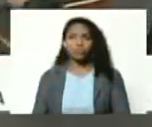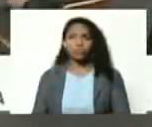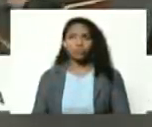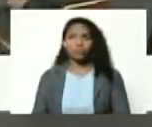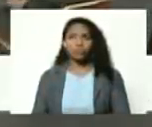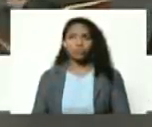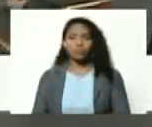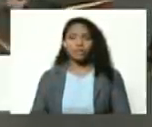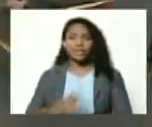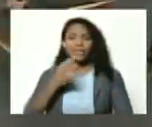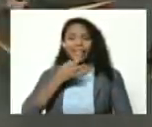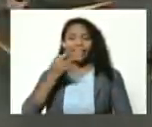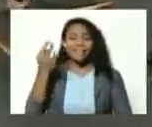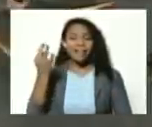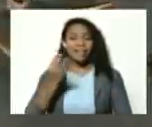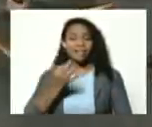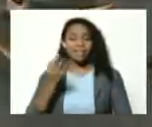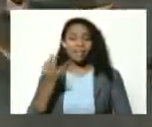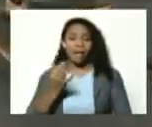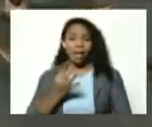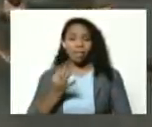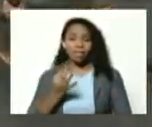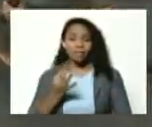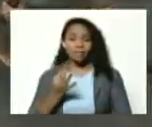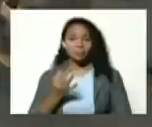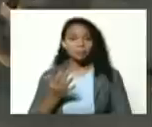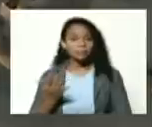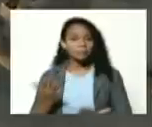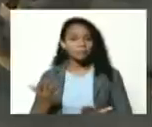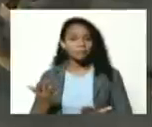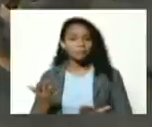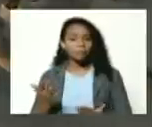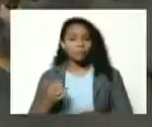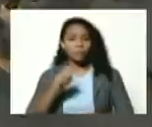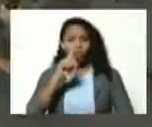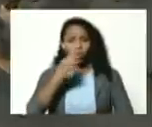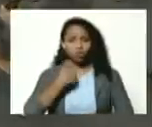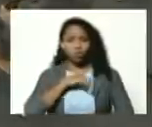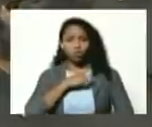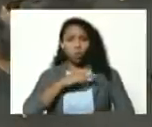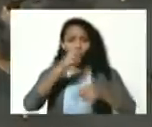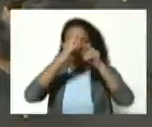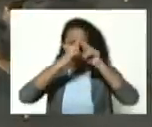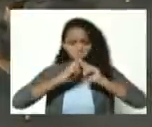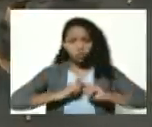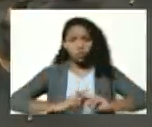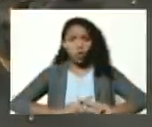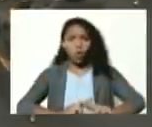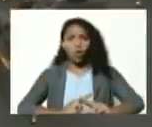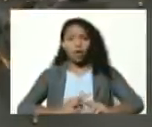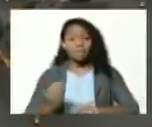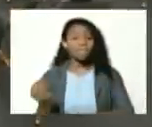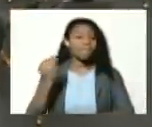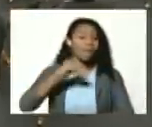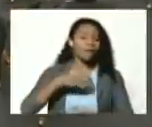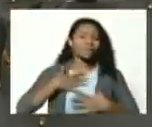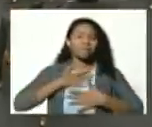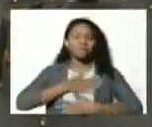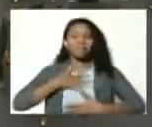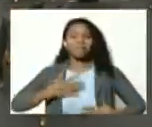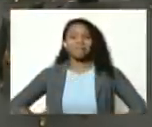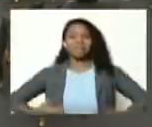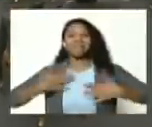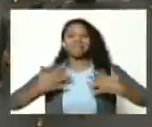verdaderamente es un honor además una inmensa alegría